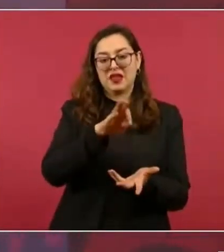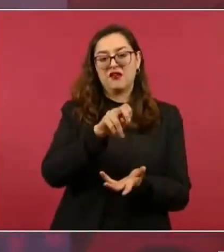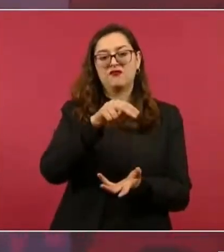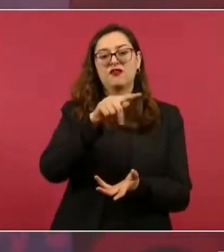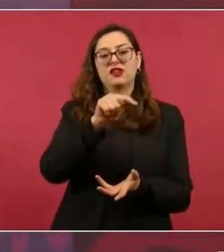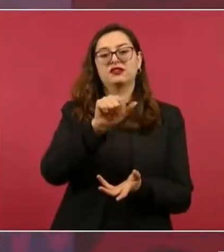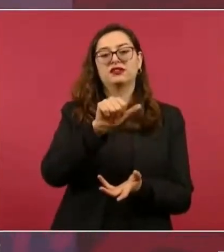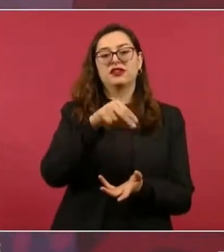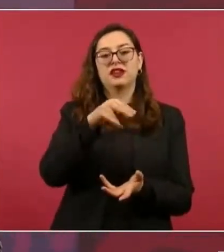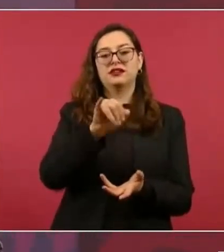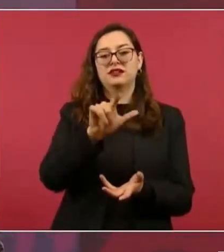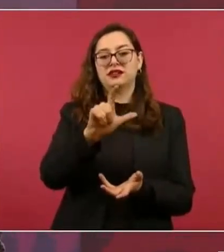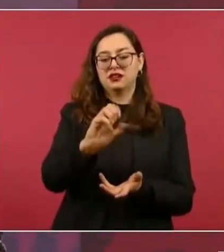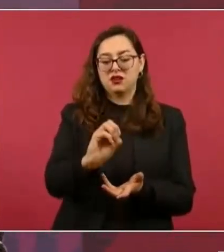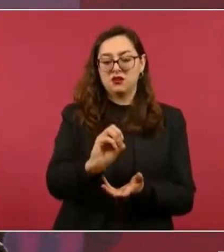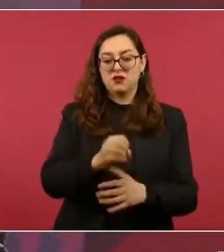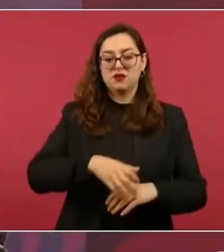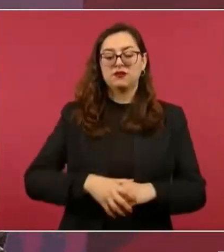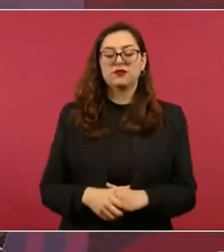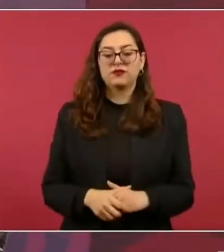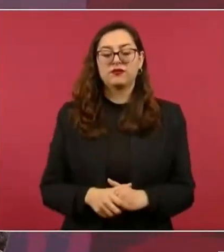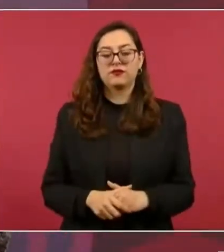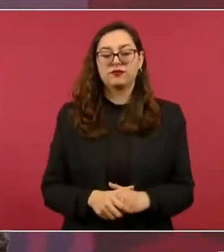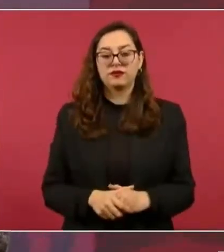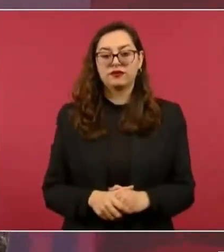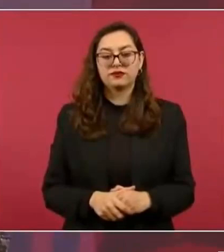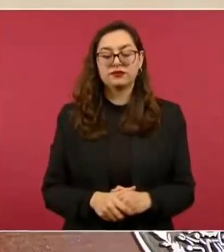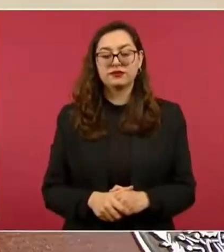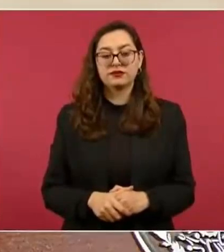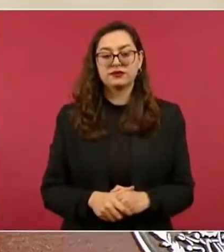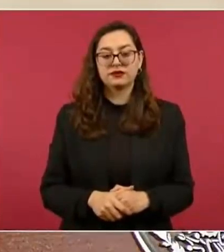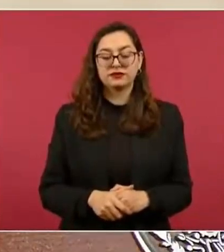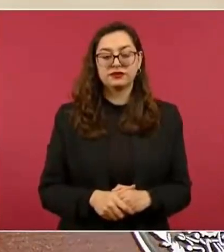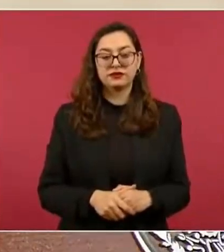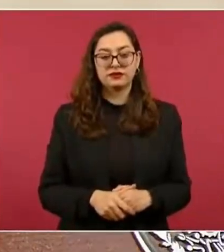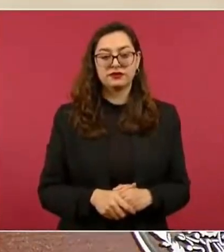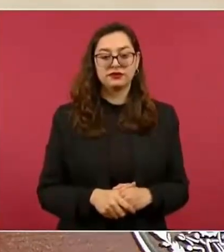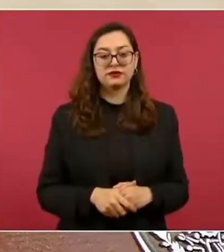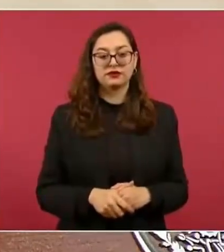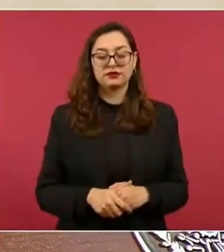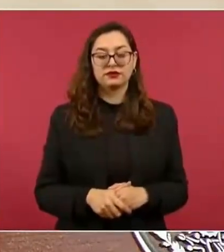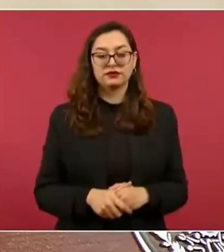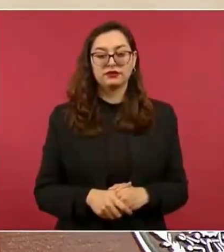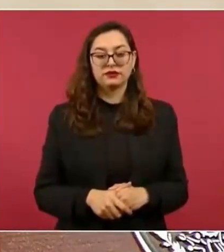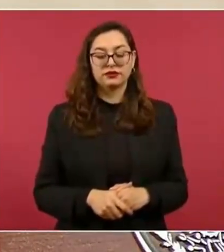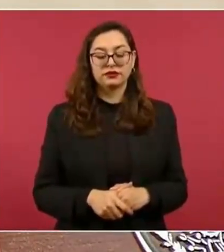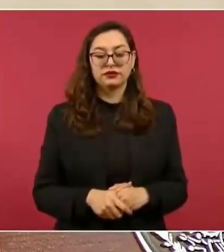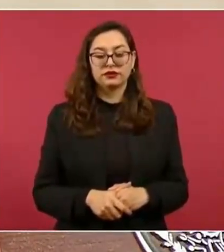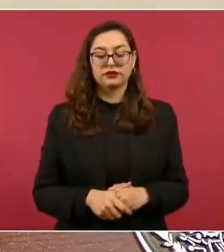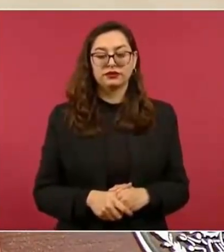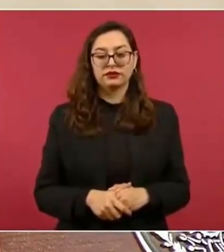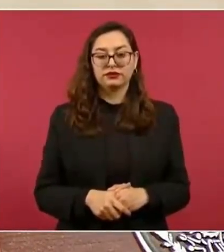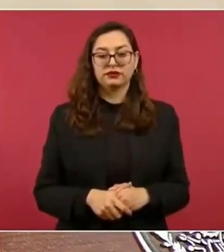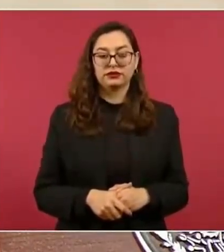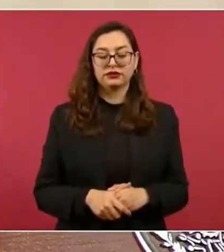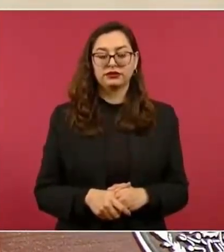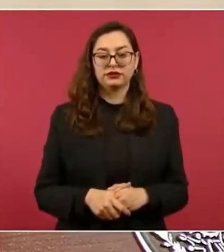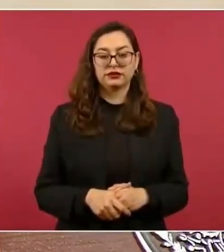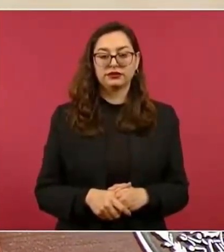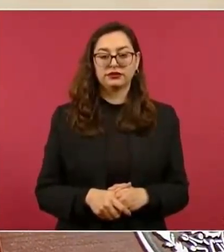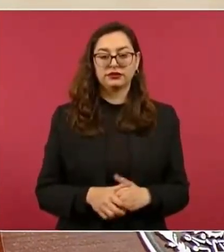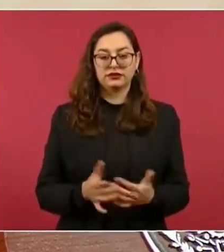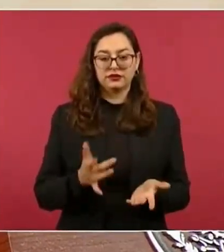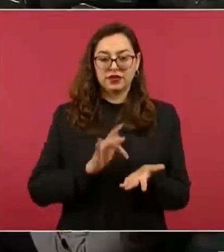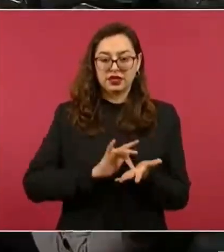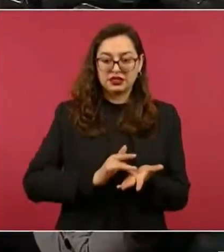la elaboración de dosis de